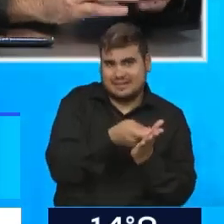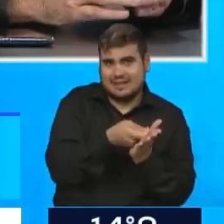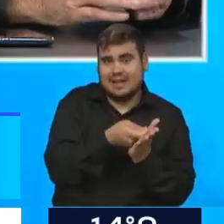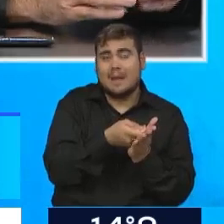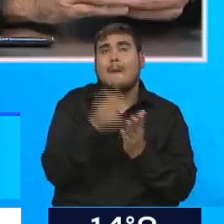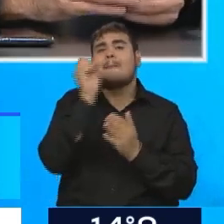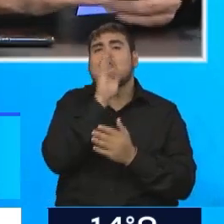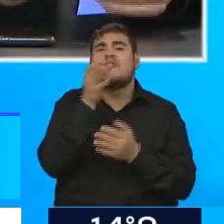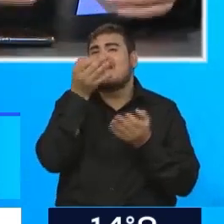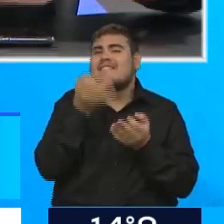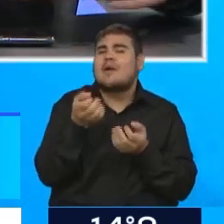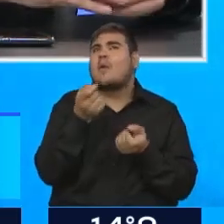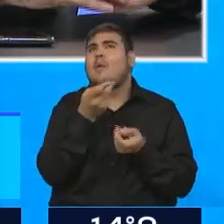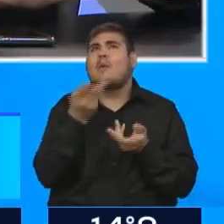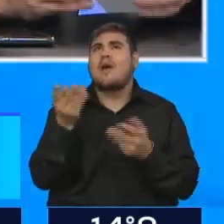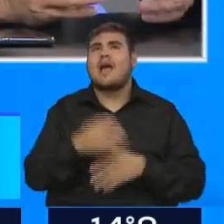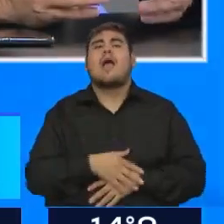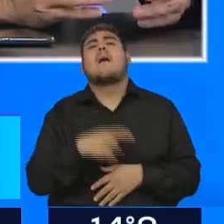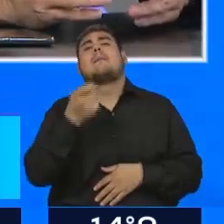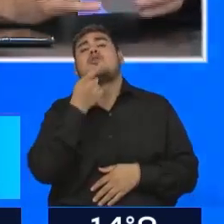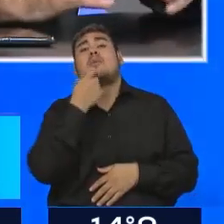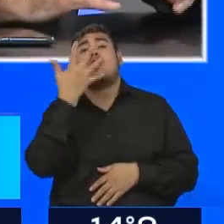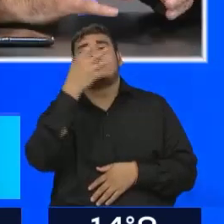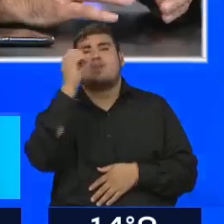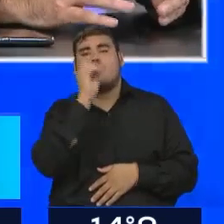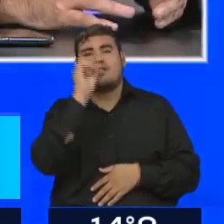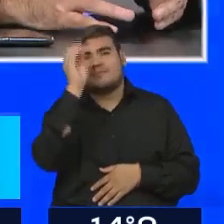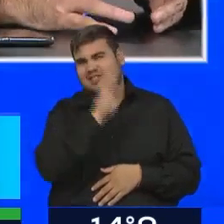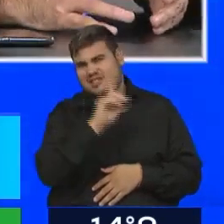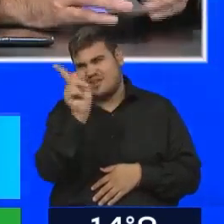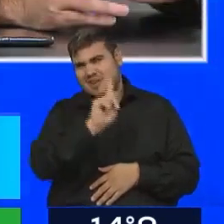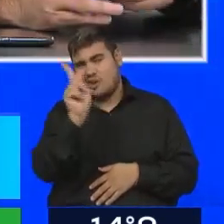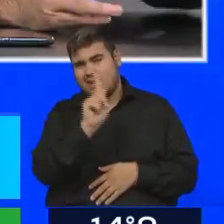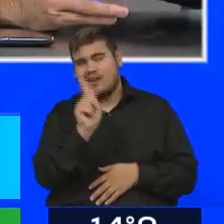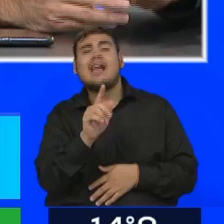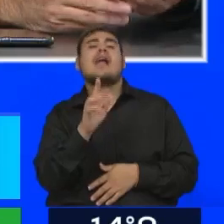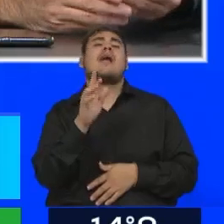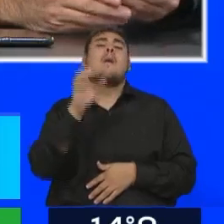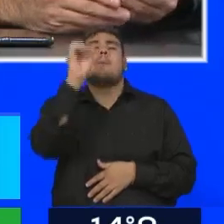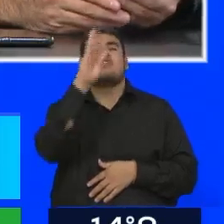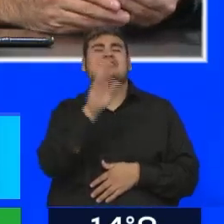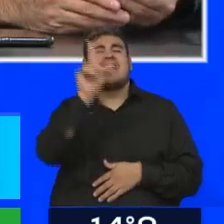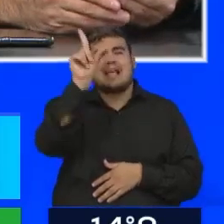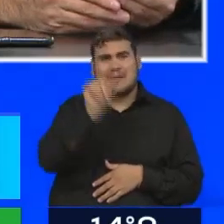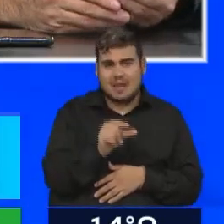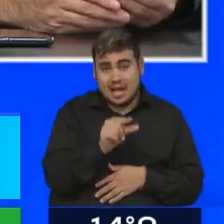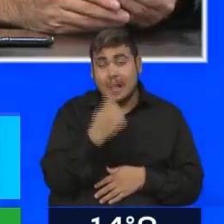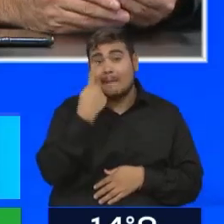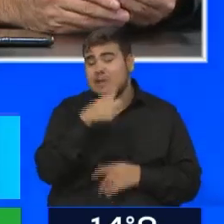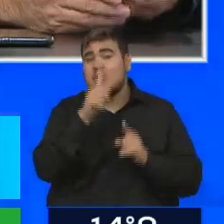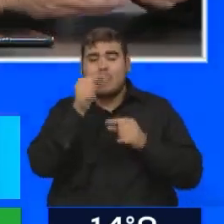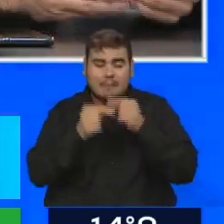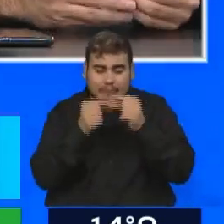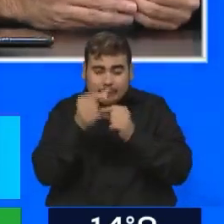exacto de cuánto, pero no representa el 50%. Es un porcentaje marginal. Pero obviamente termina impactando en la